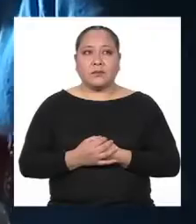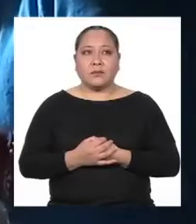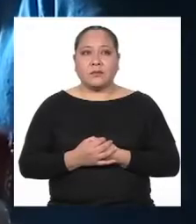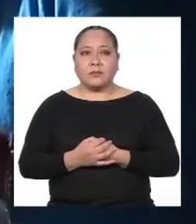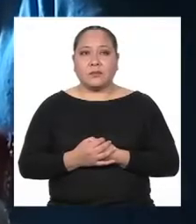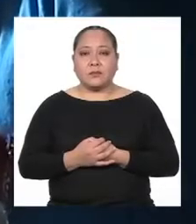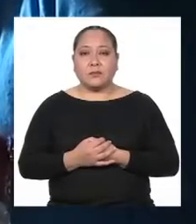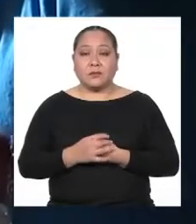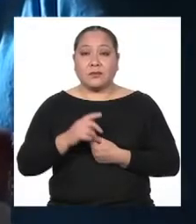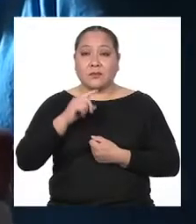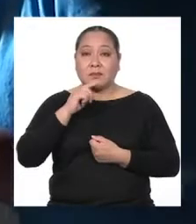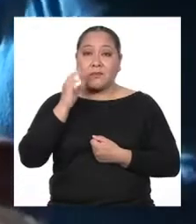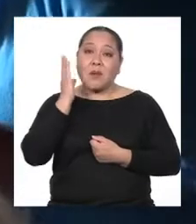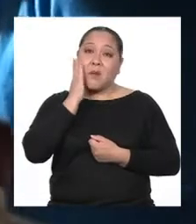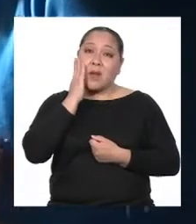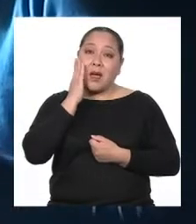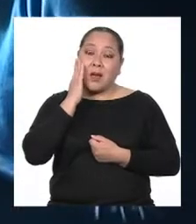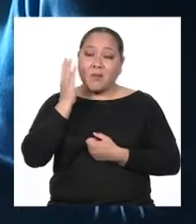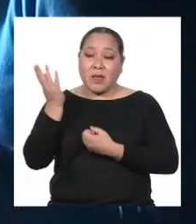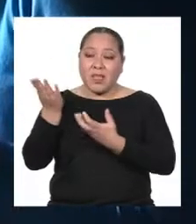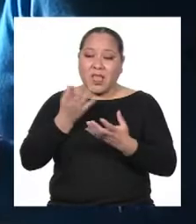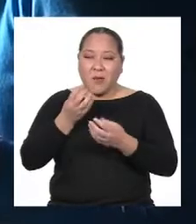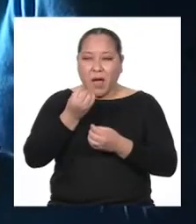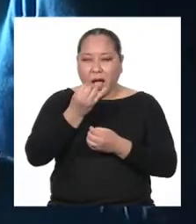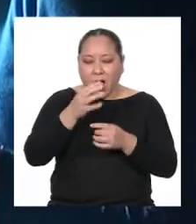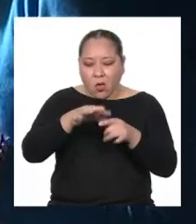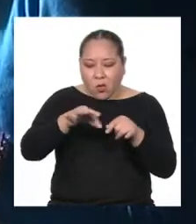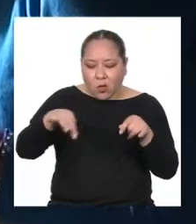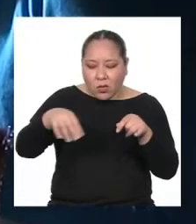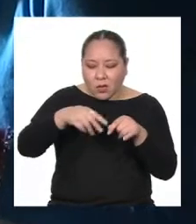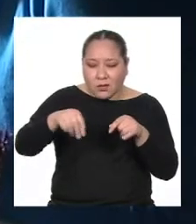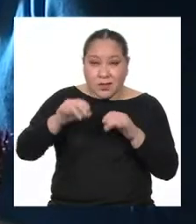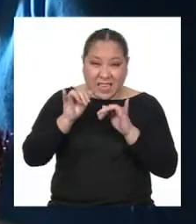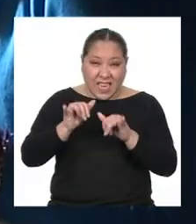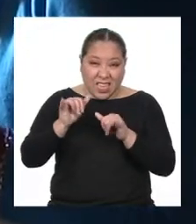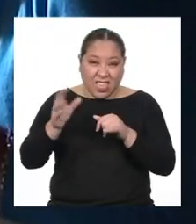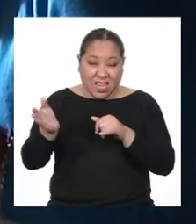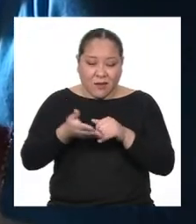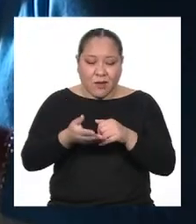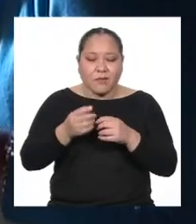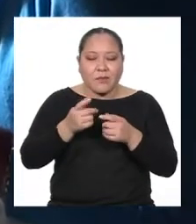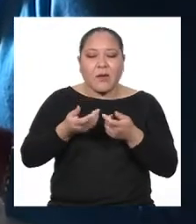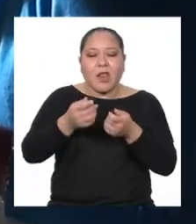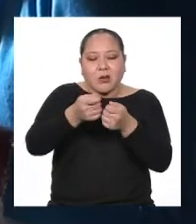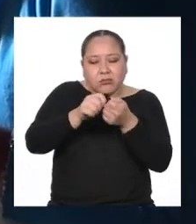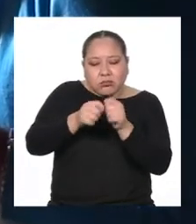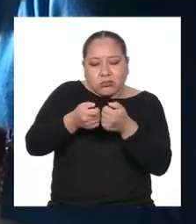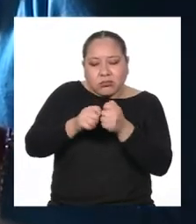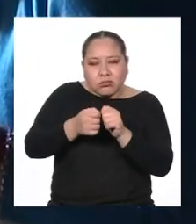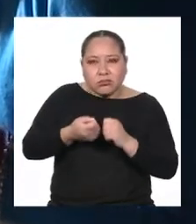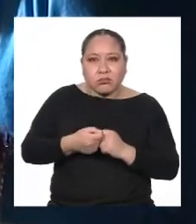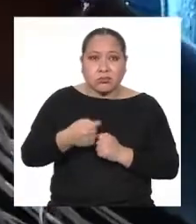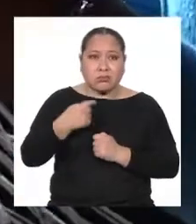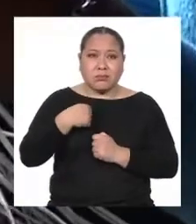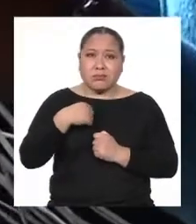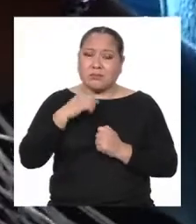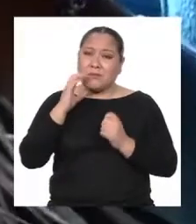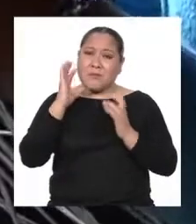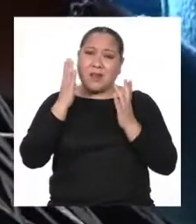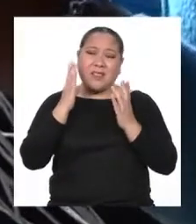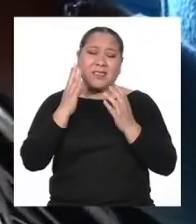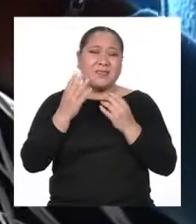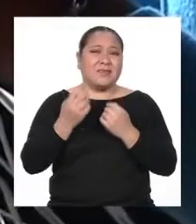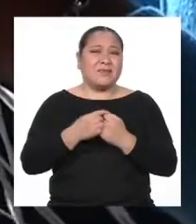Ella me daba sobras para hacer trencillas A mí me parecía fácil